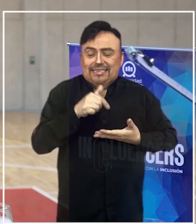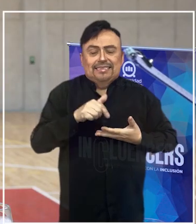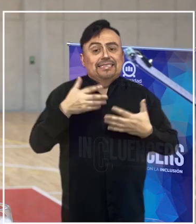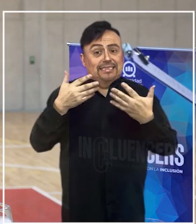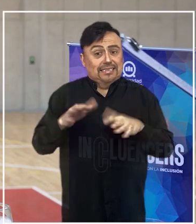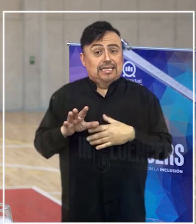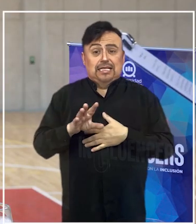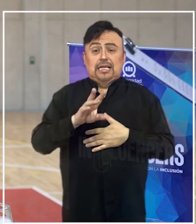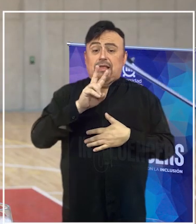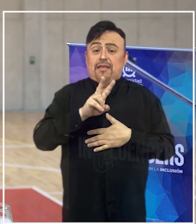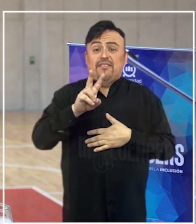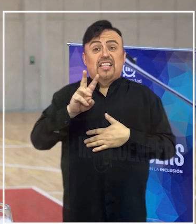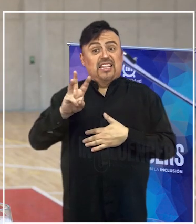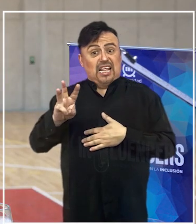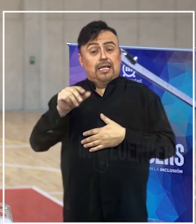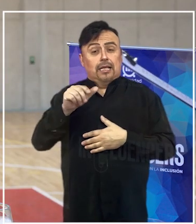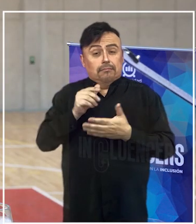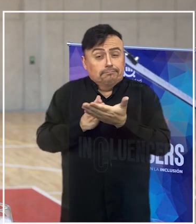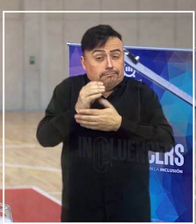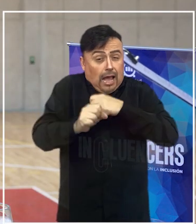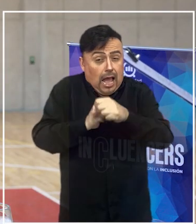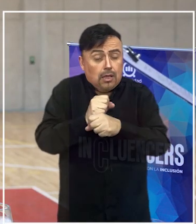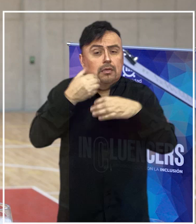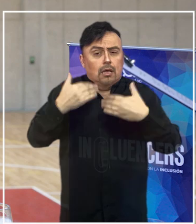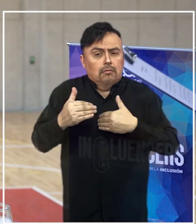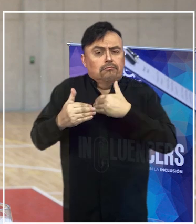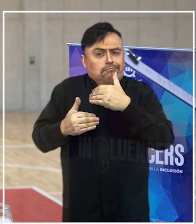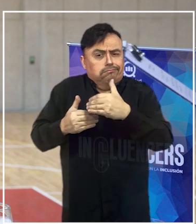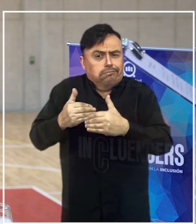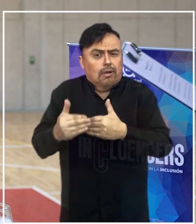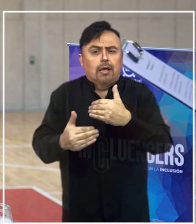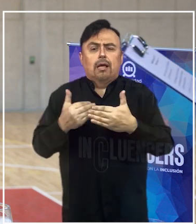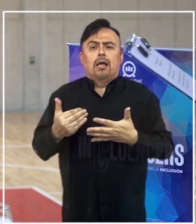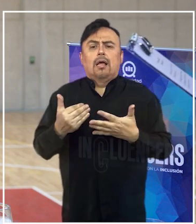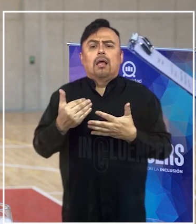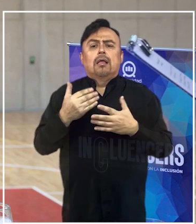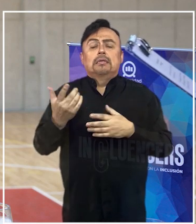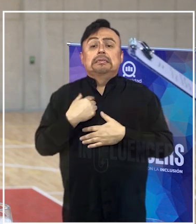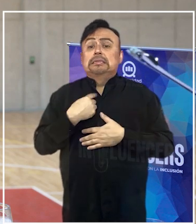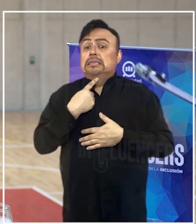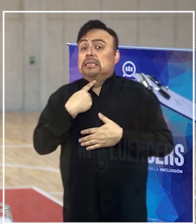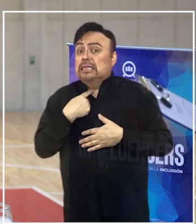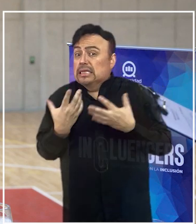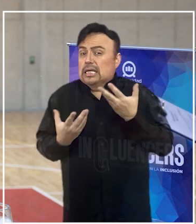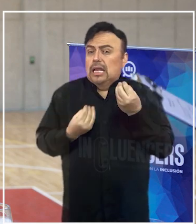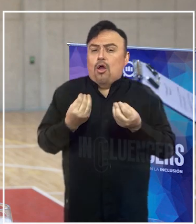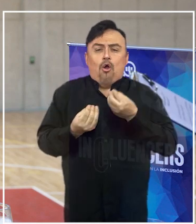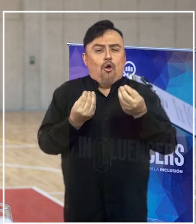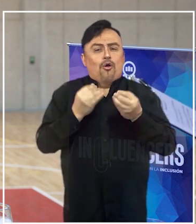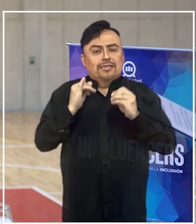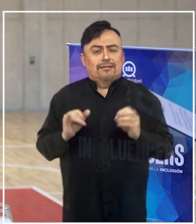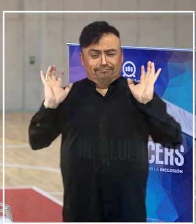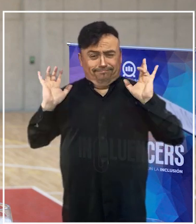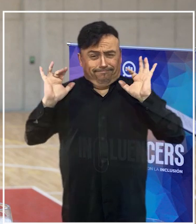2023, a principios del año, ya había iniciado un proceso de intención, como siempre se comienza en los